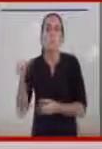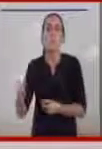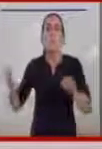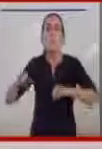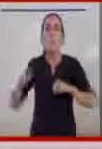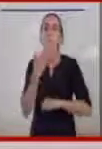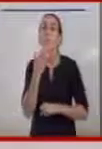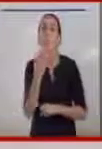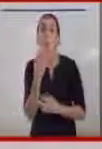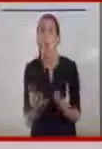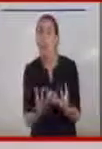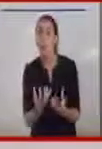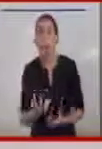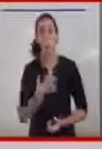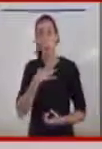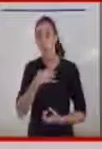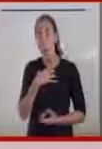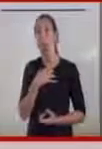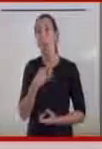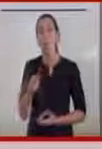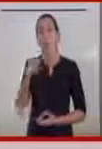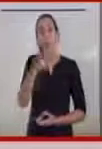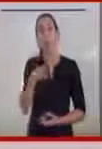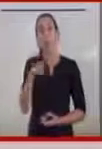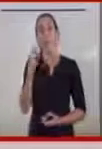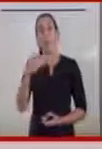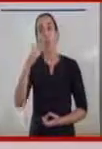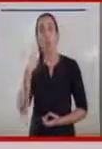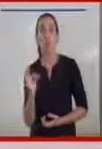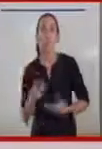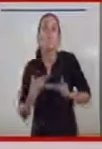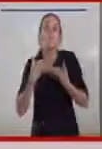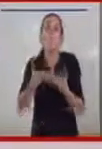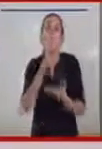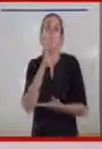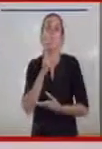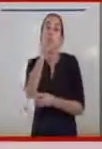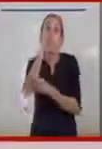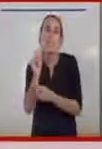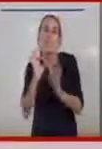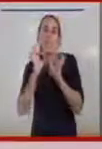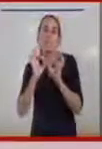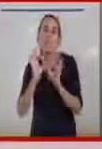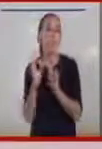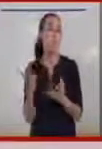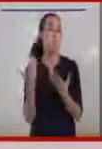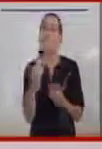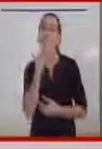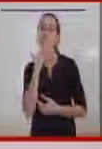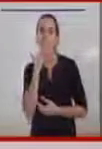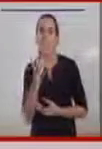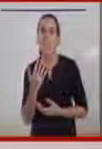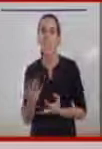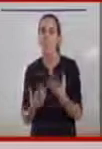no tienen que encender el fuego porque este robot está diseñado de una forma que no tiene ningún tema de riesgo de